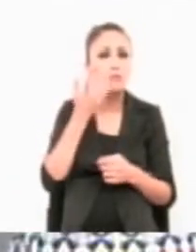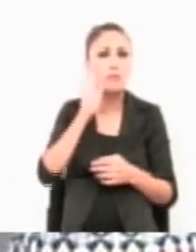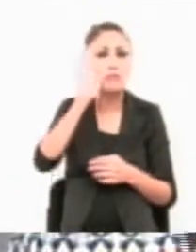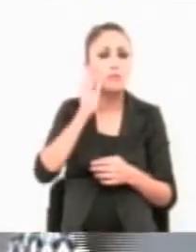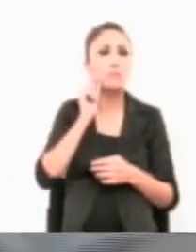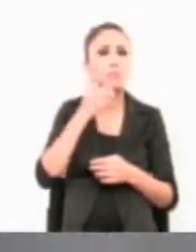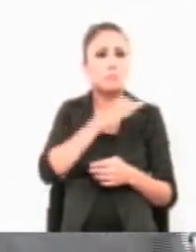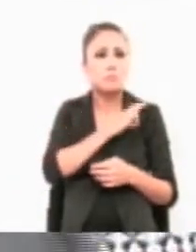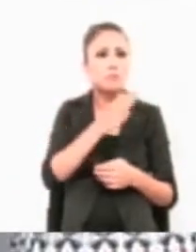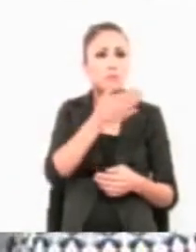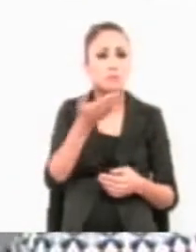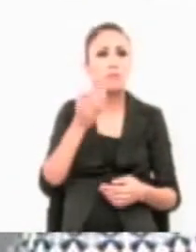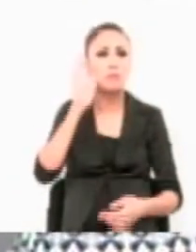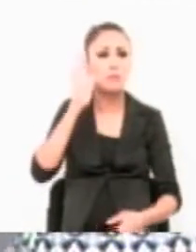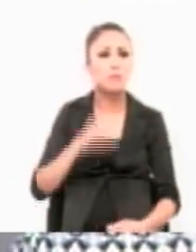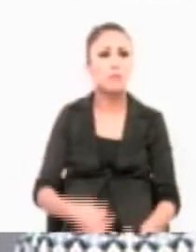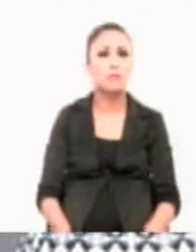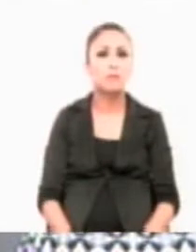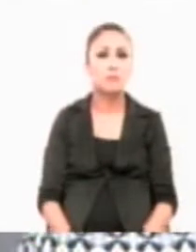por favor, levante su mano.